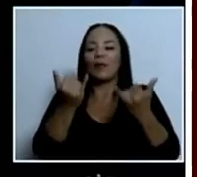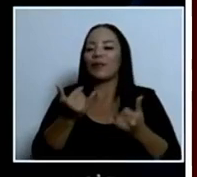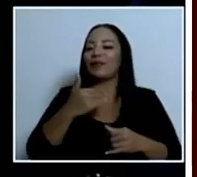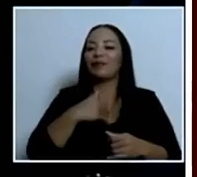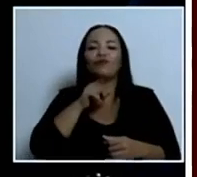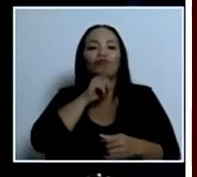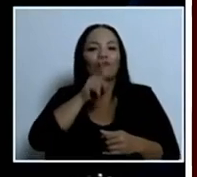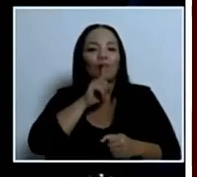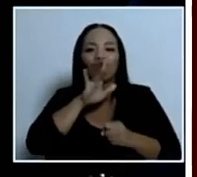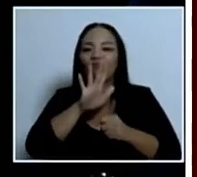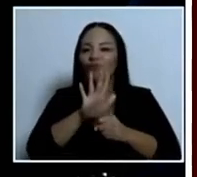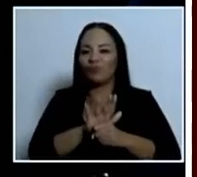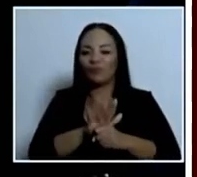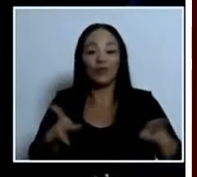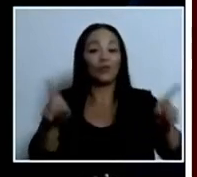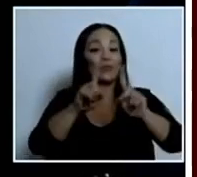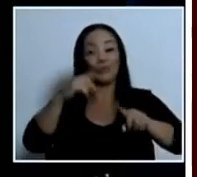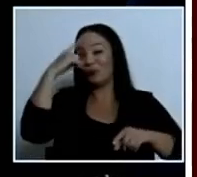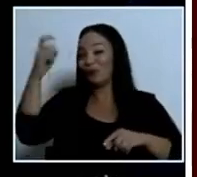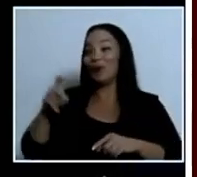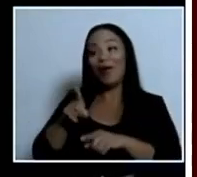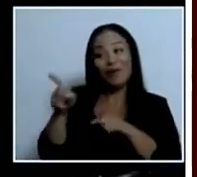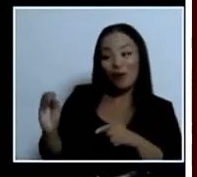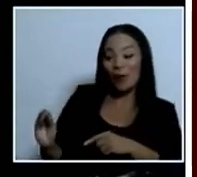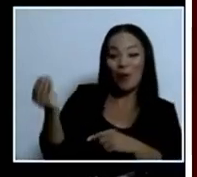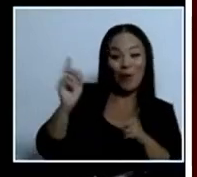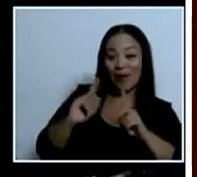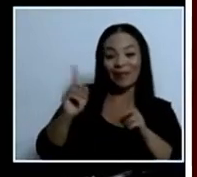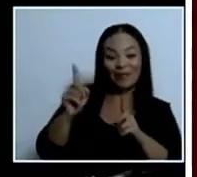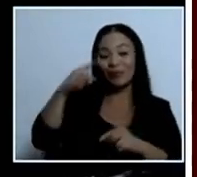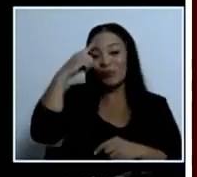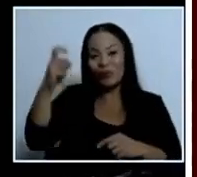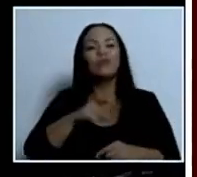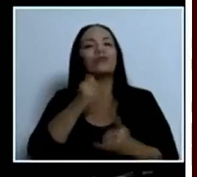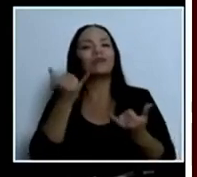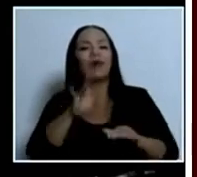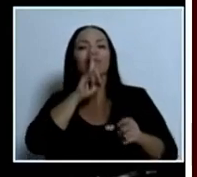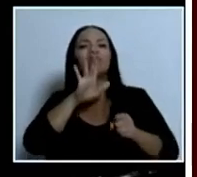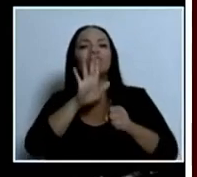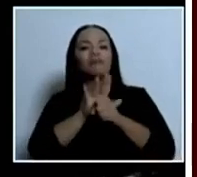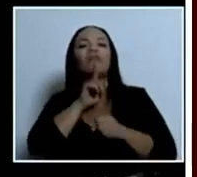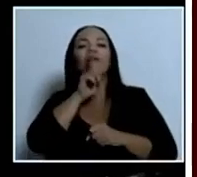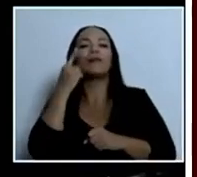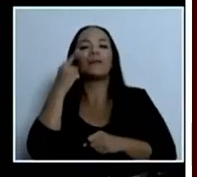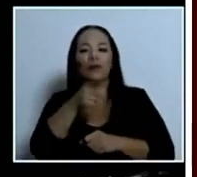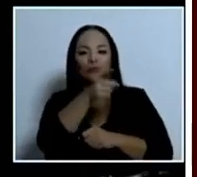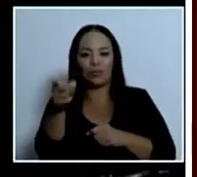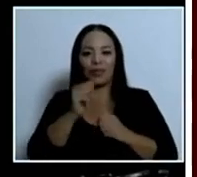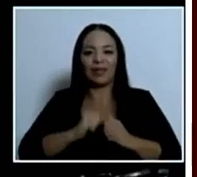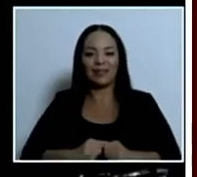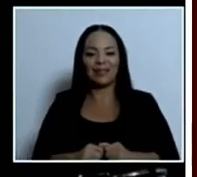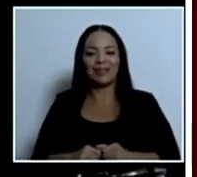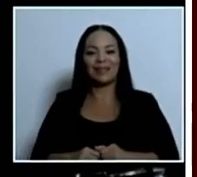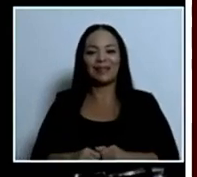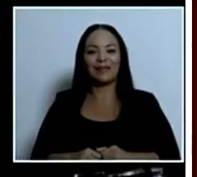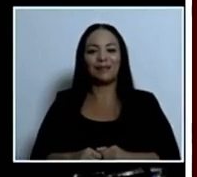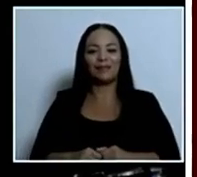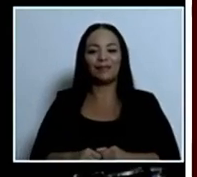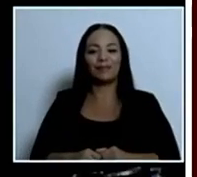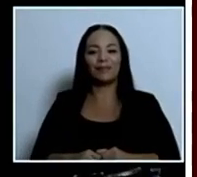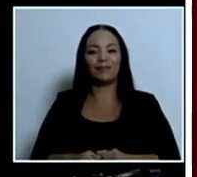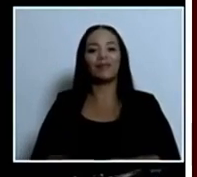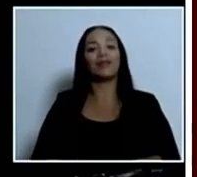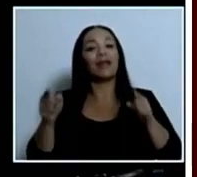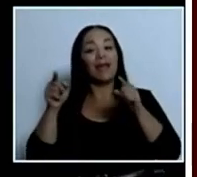realidad. No es un sueño. Chicos, es una realidad, y es para ustedes. Y precisamente esto